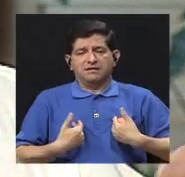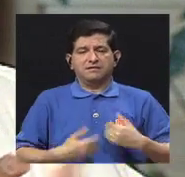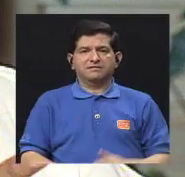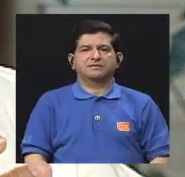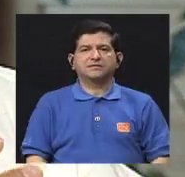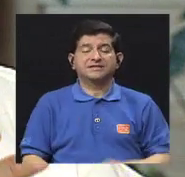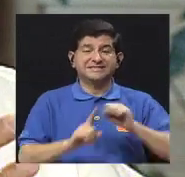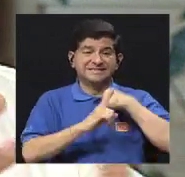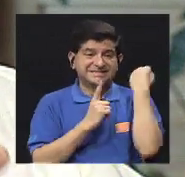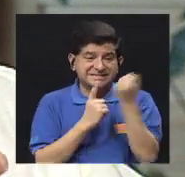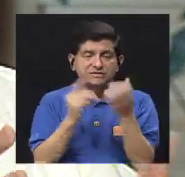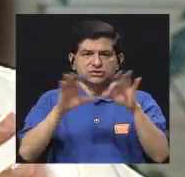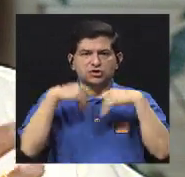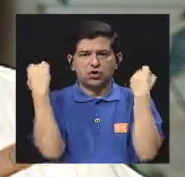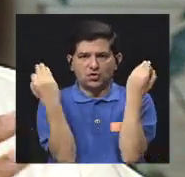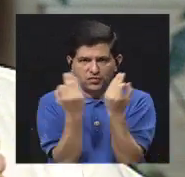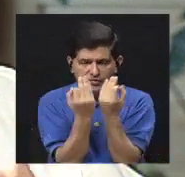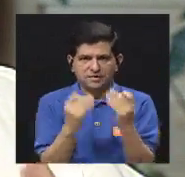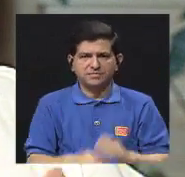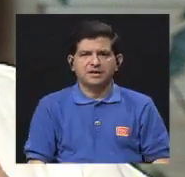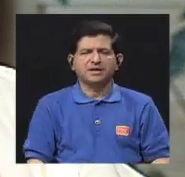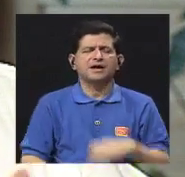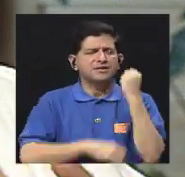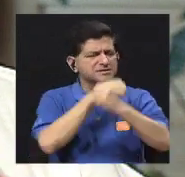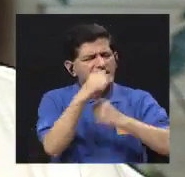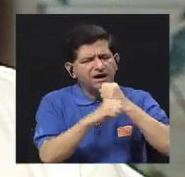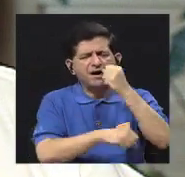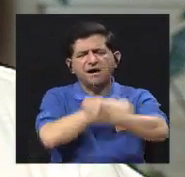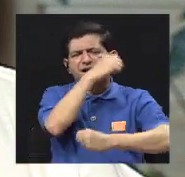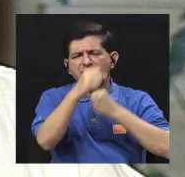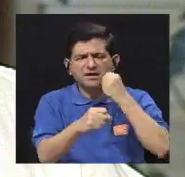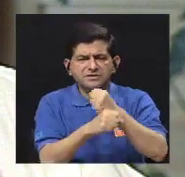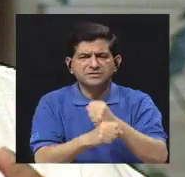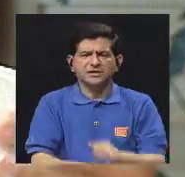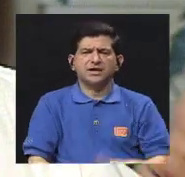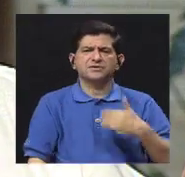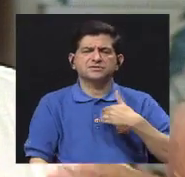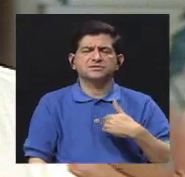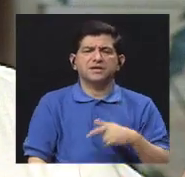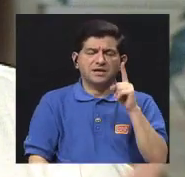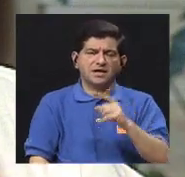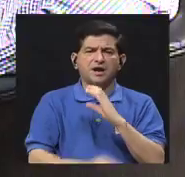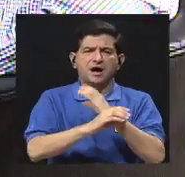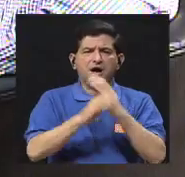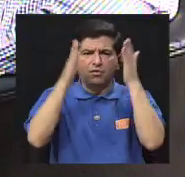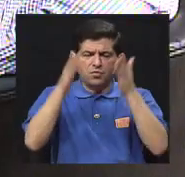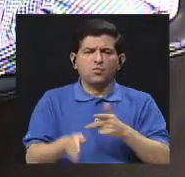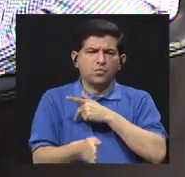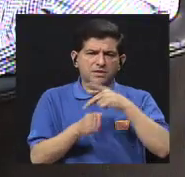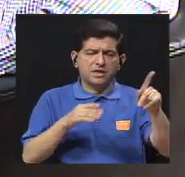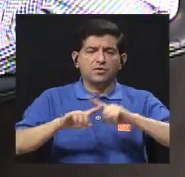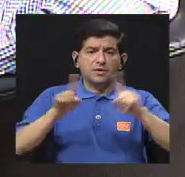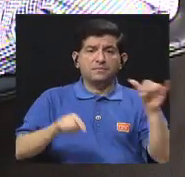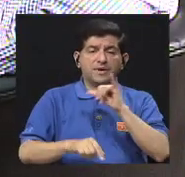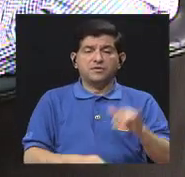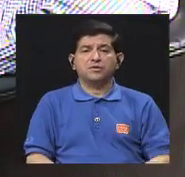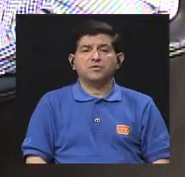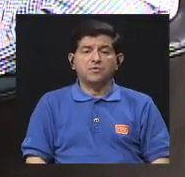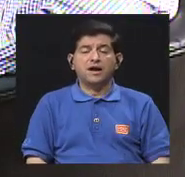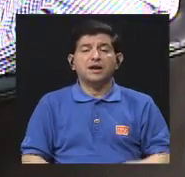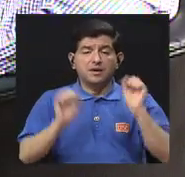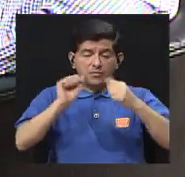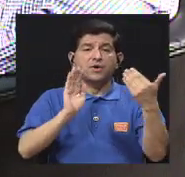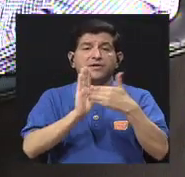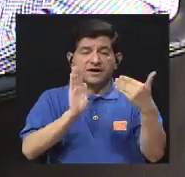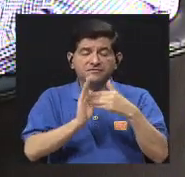hay situaciones, hay familias que están por muchos años con un cuidador profesional, pero igual puede sufrir el síndrome del